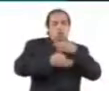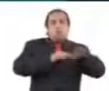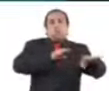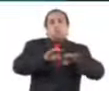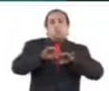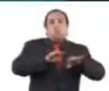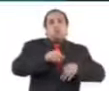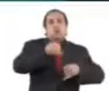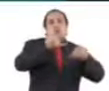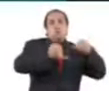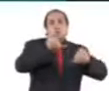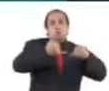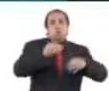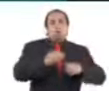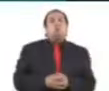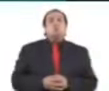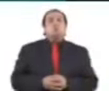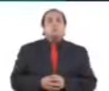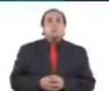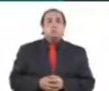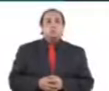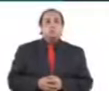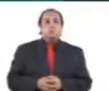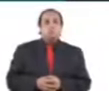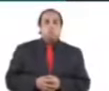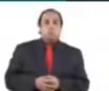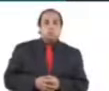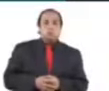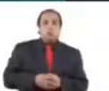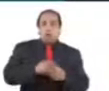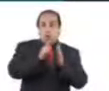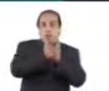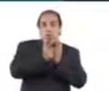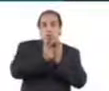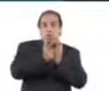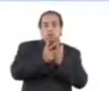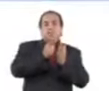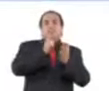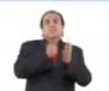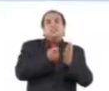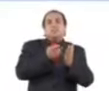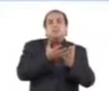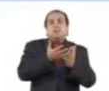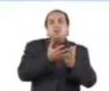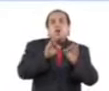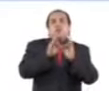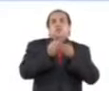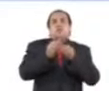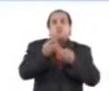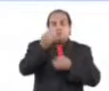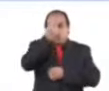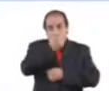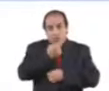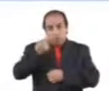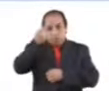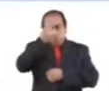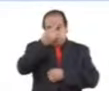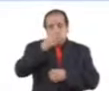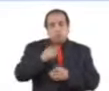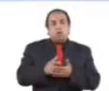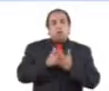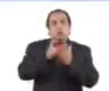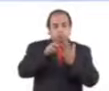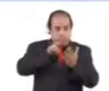jurisdiccional del Poder Judicial. Esta obra está destinada a ser un instrumento de consulta y un